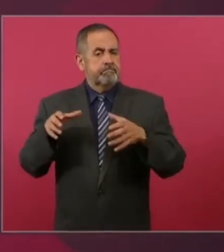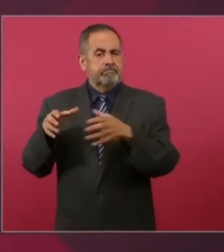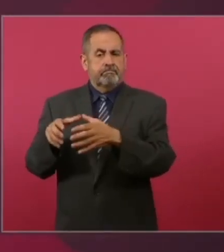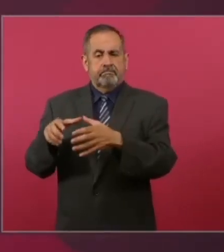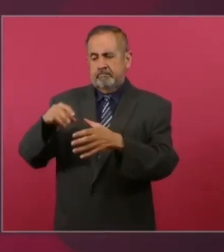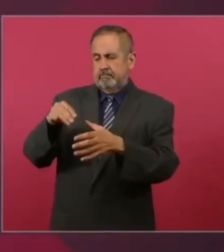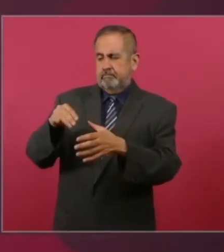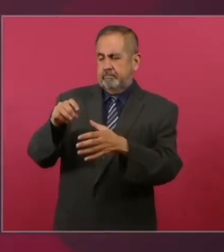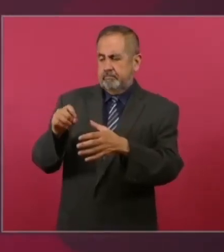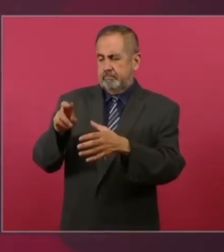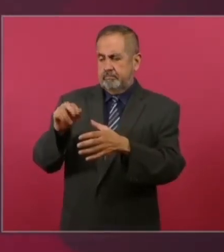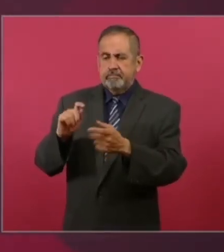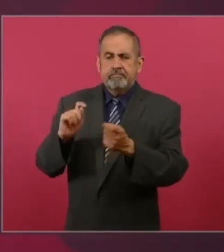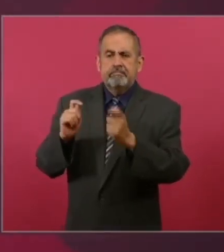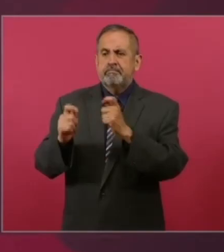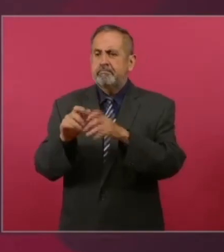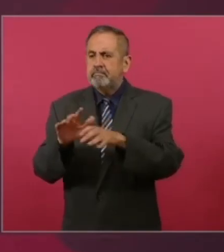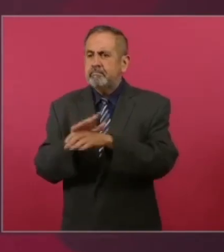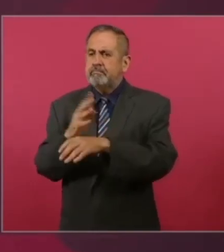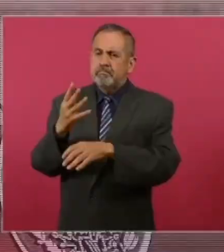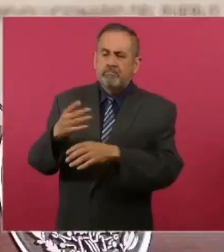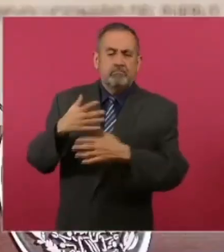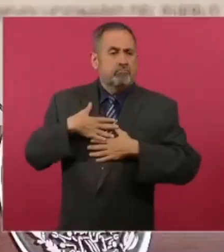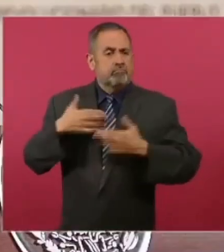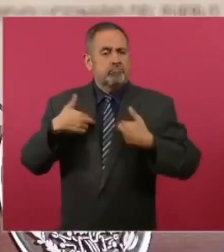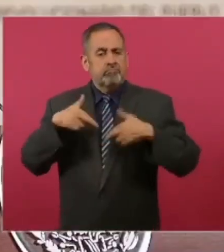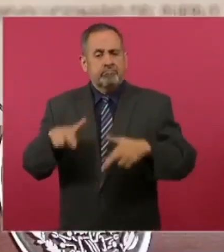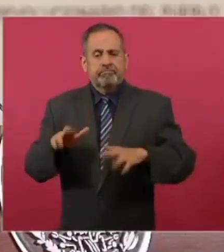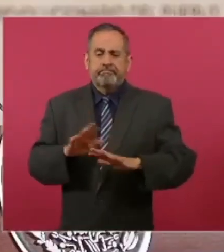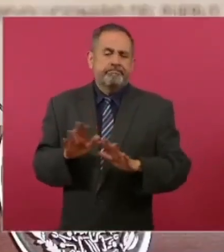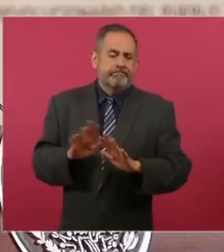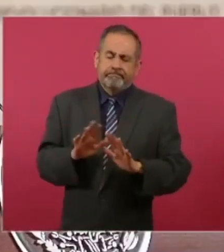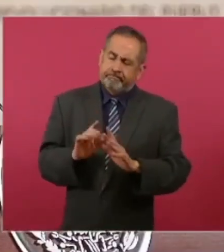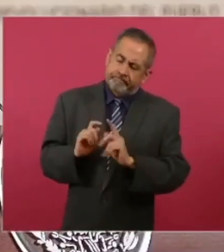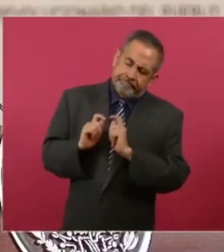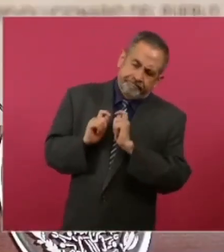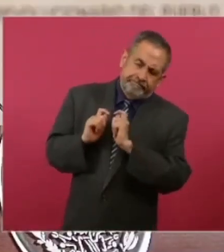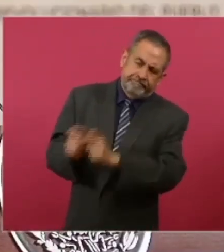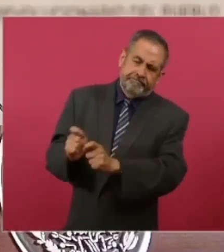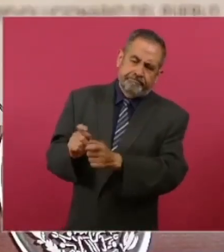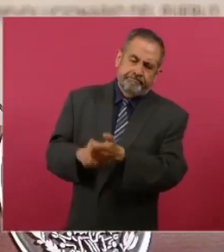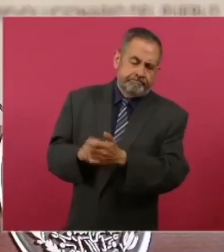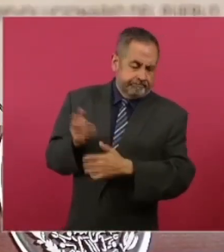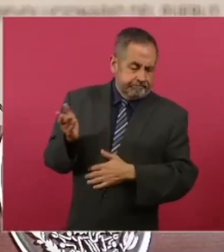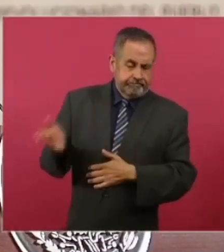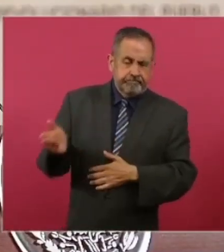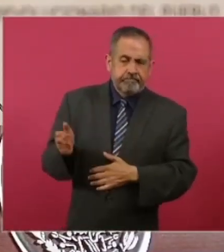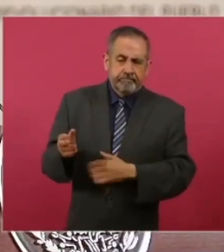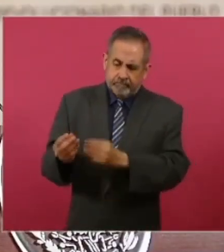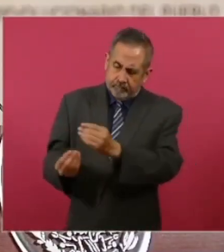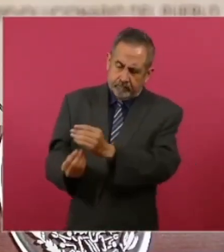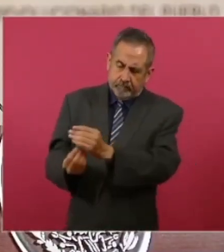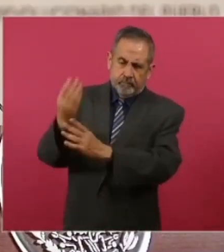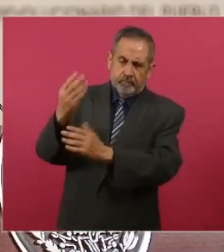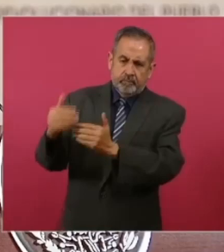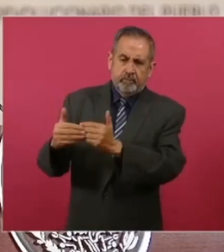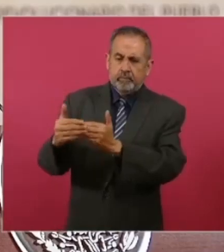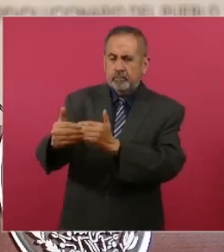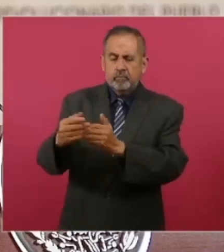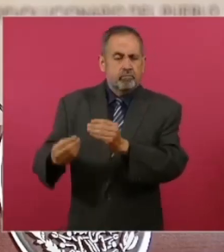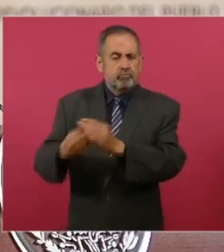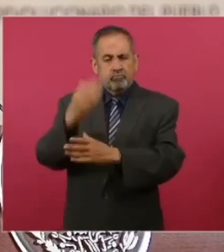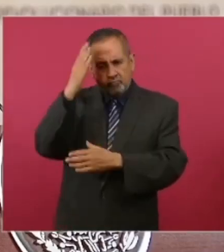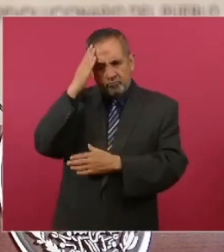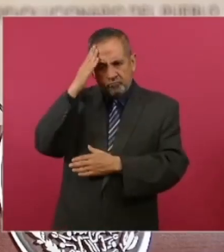Movimiento de Transformación y surge un